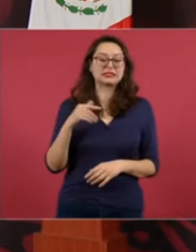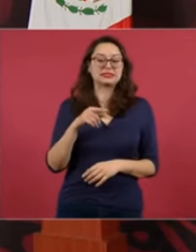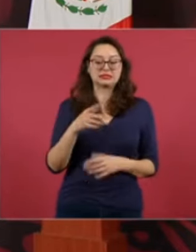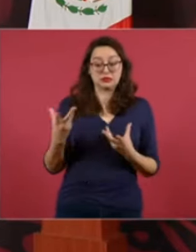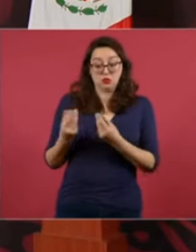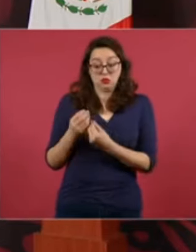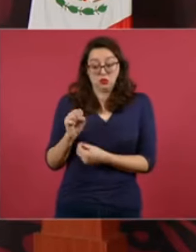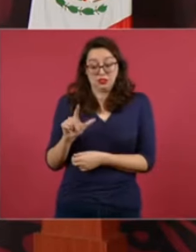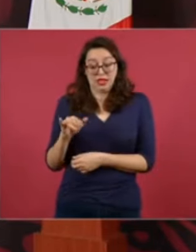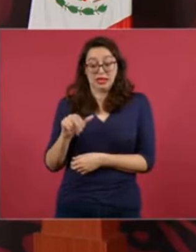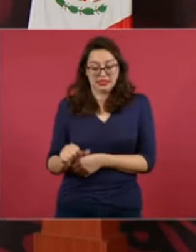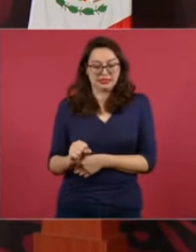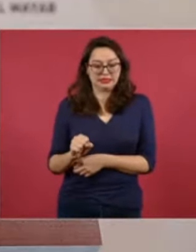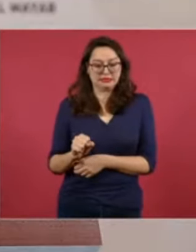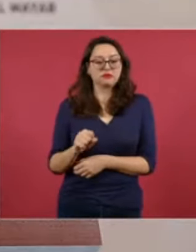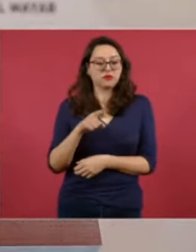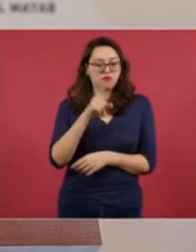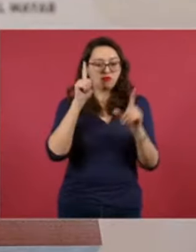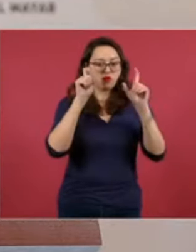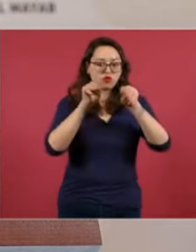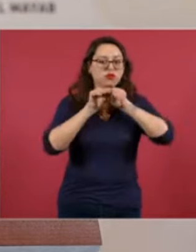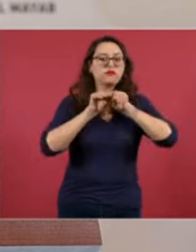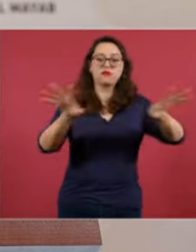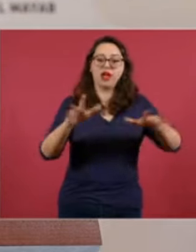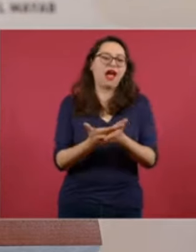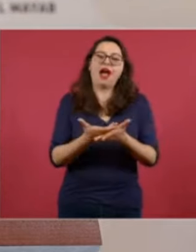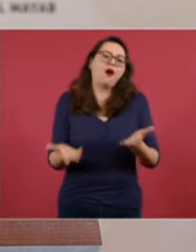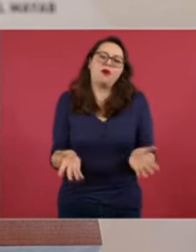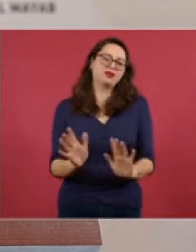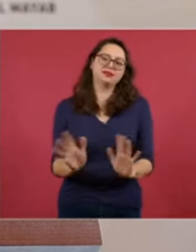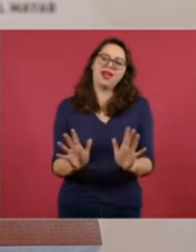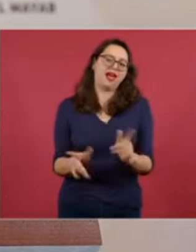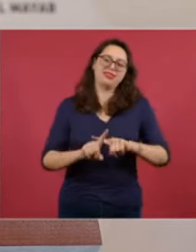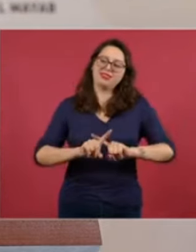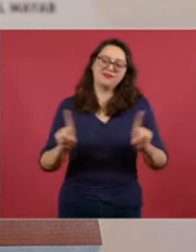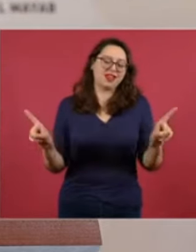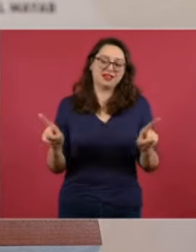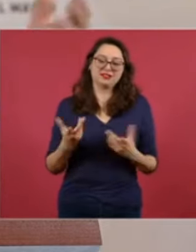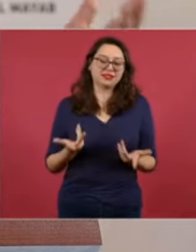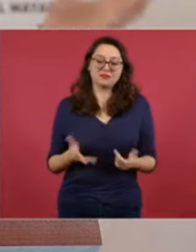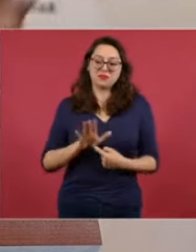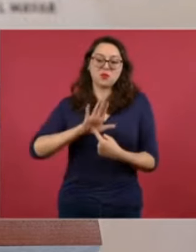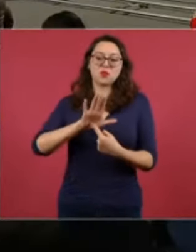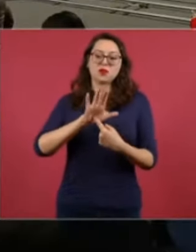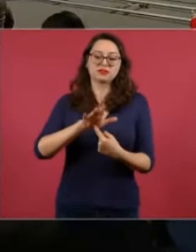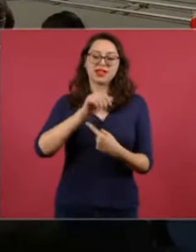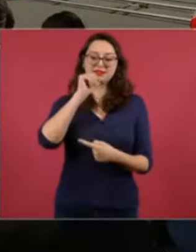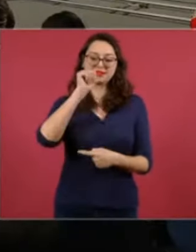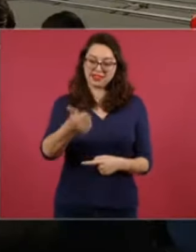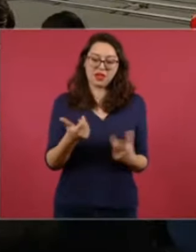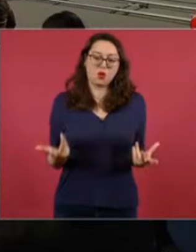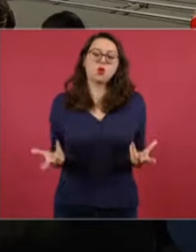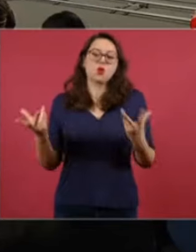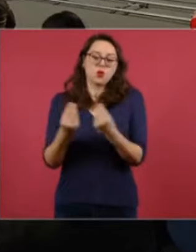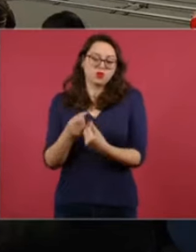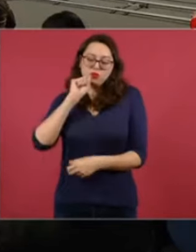Ahora ya no lo harían. ¿Sí? Porque... Ahora ya está con ellos,